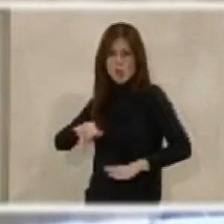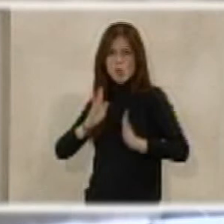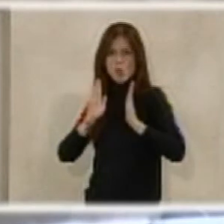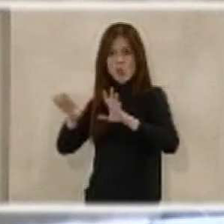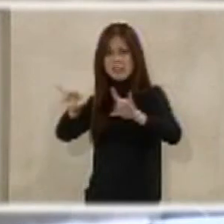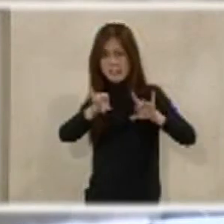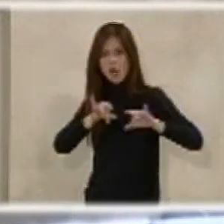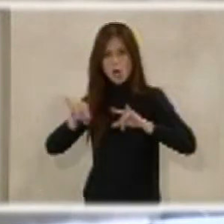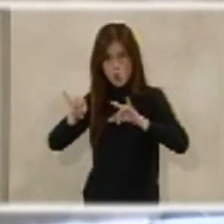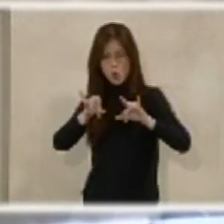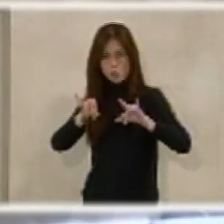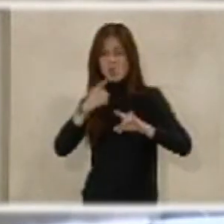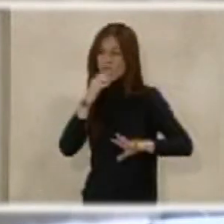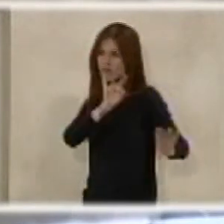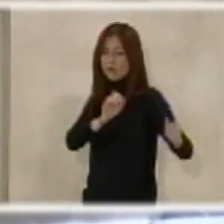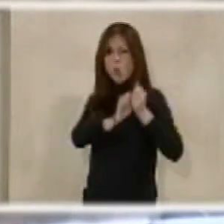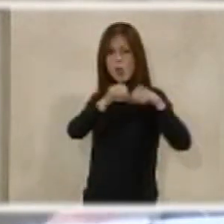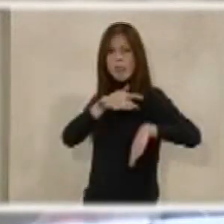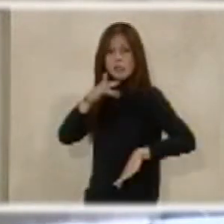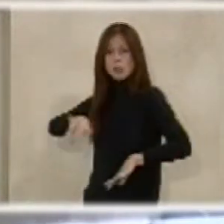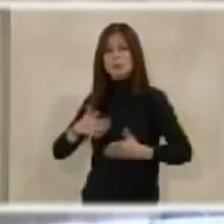terrenos que así correspondan.